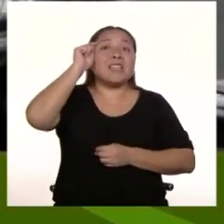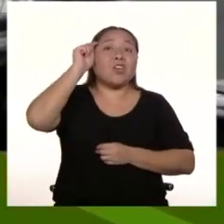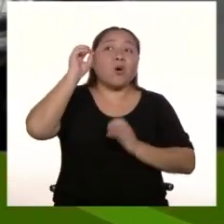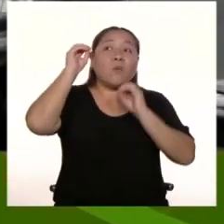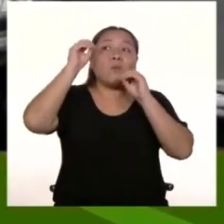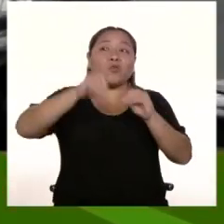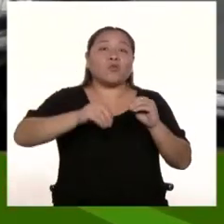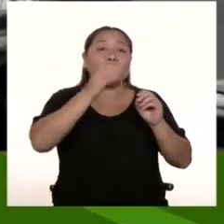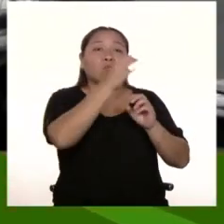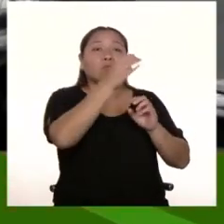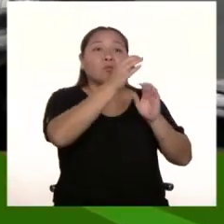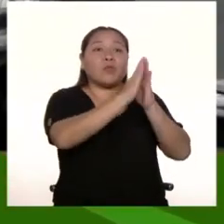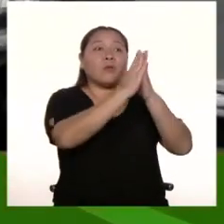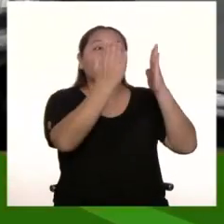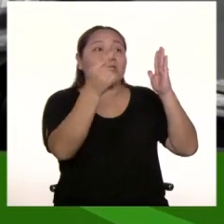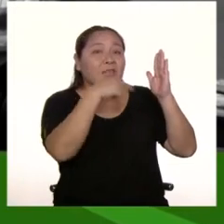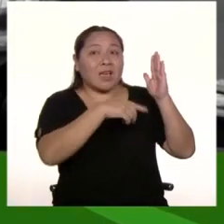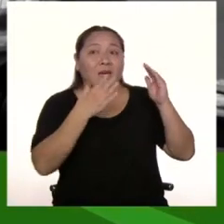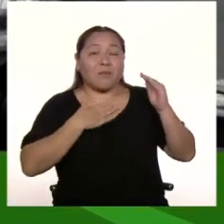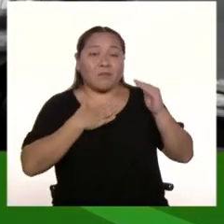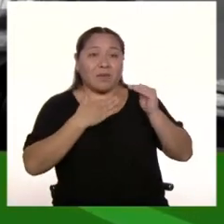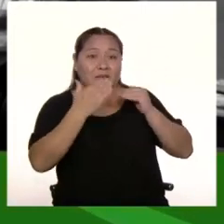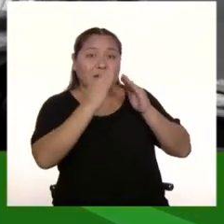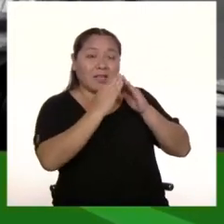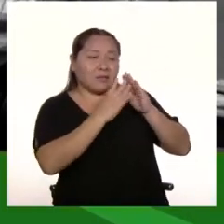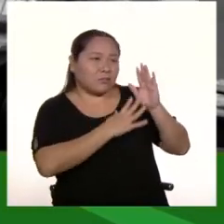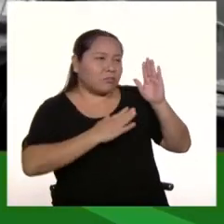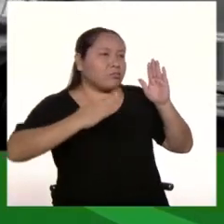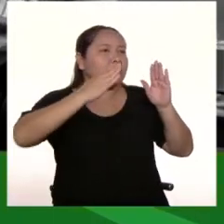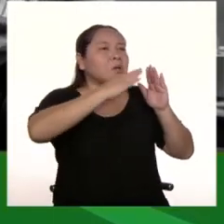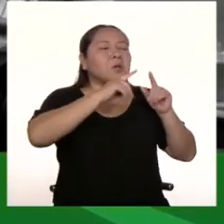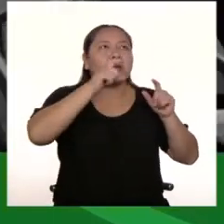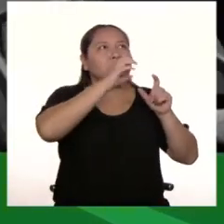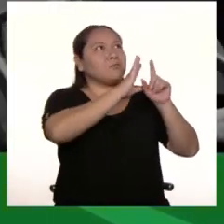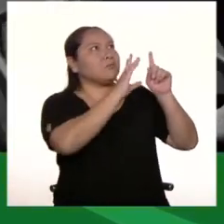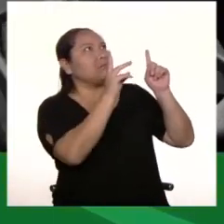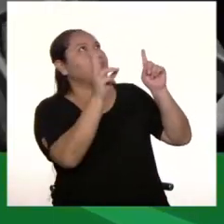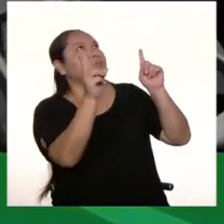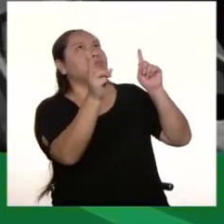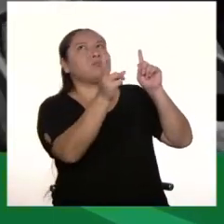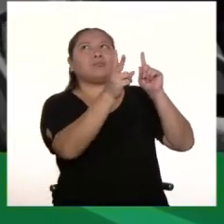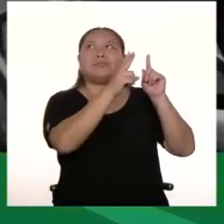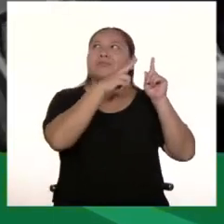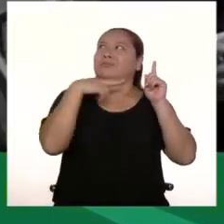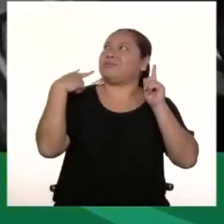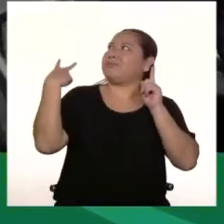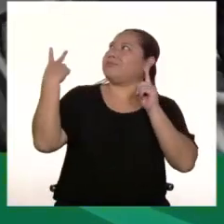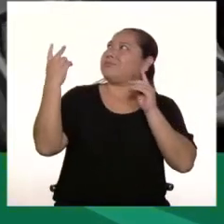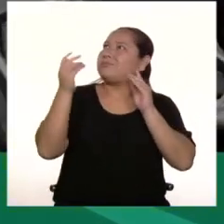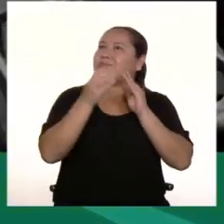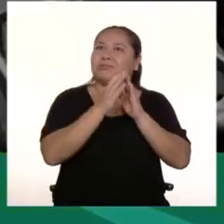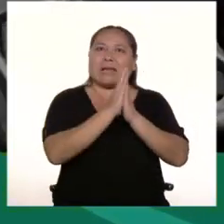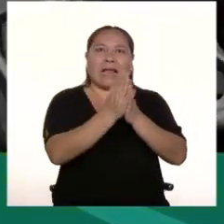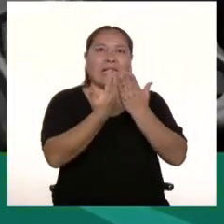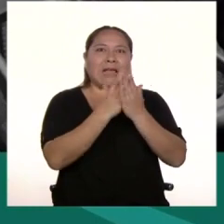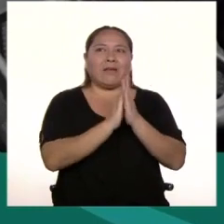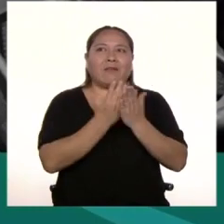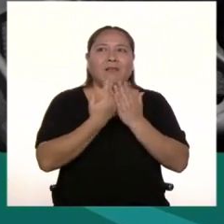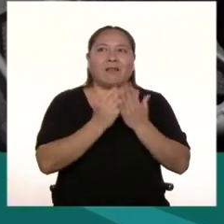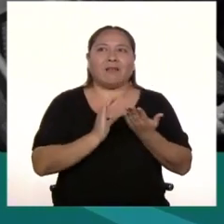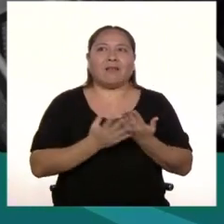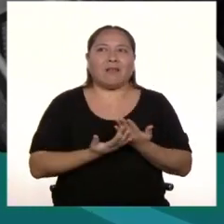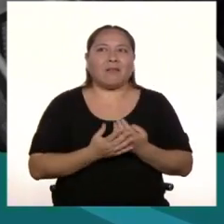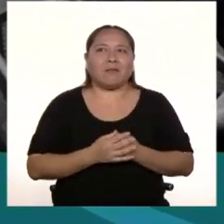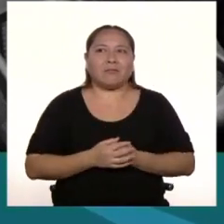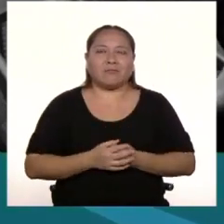mi casa Y ahí hay un cuartito Y me metí por ahí Para poner el estudio En mi cuarto también Entonces ando rodeado de libros Y tantos años que tal vez De alguna manera Me han